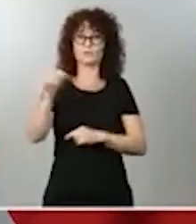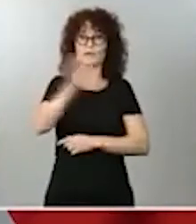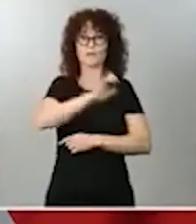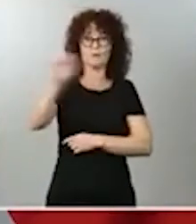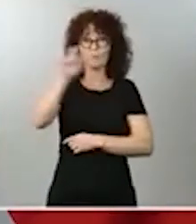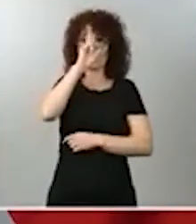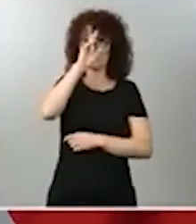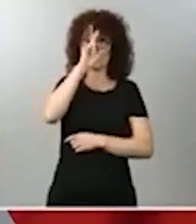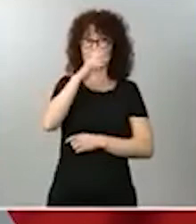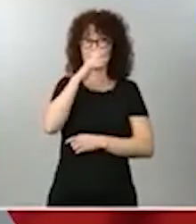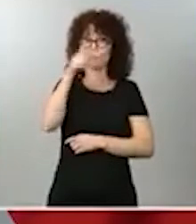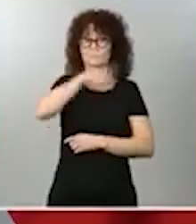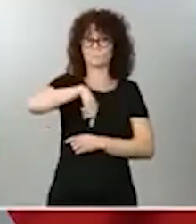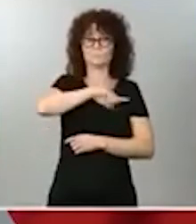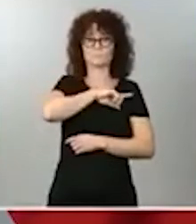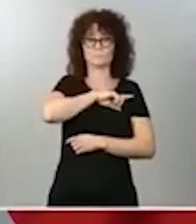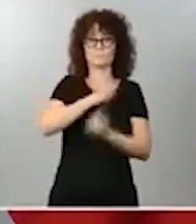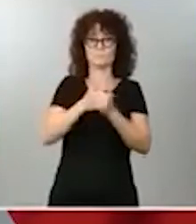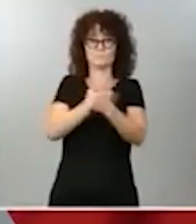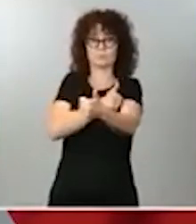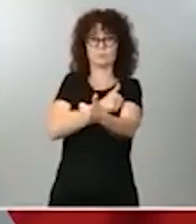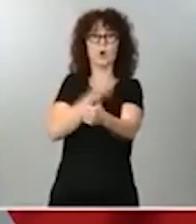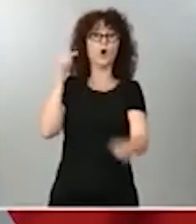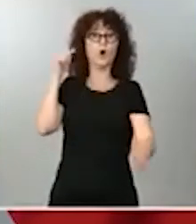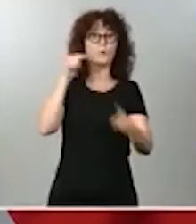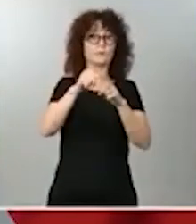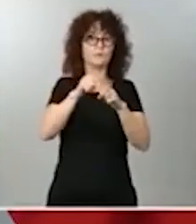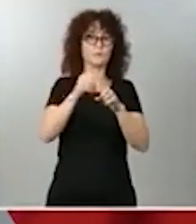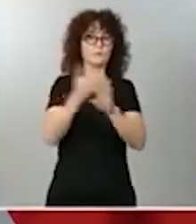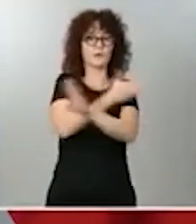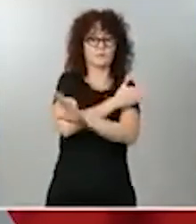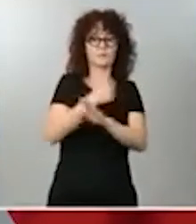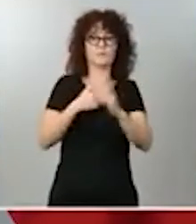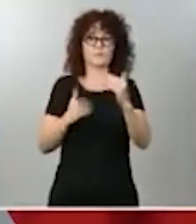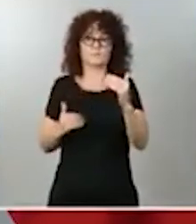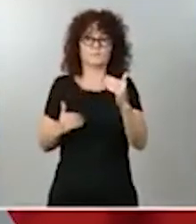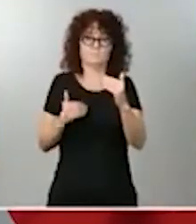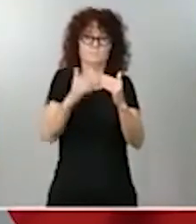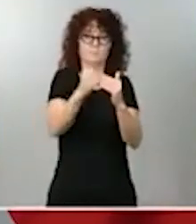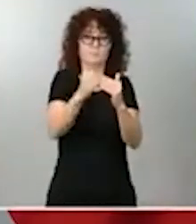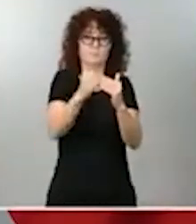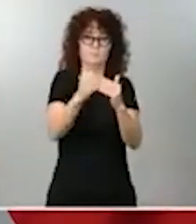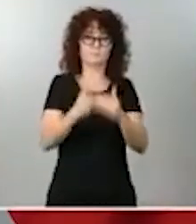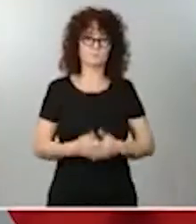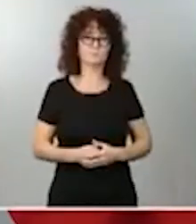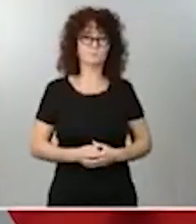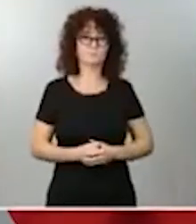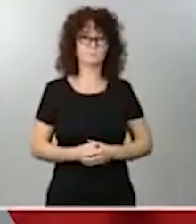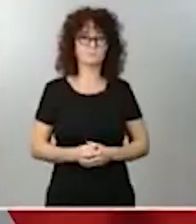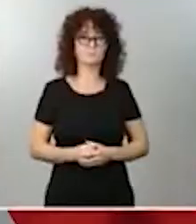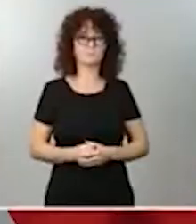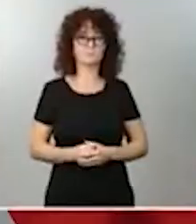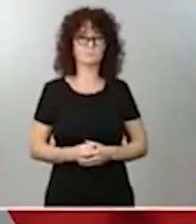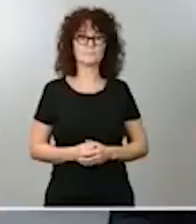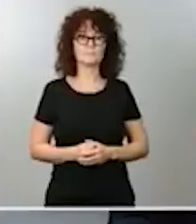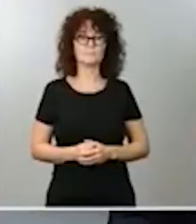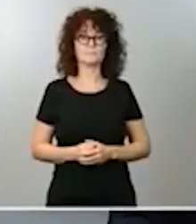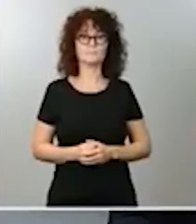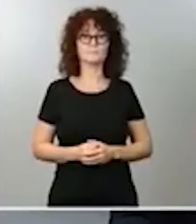alejamos de los objetivos que teníamos fijados de reducción de la brecha retributiva. Solo una cuestión muy breve.